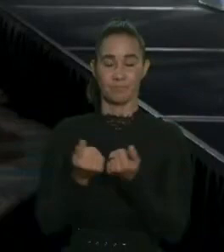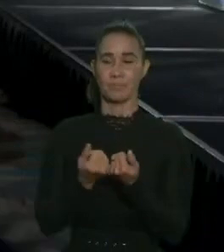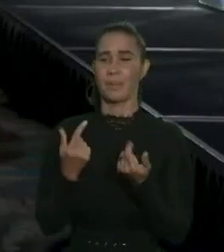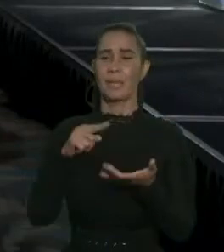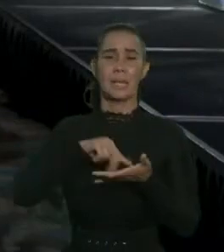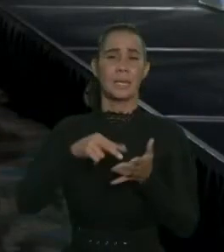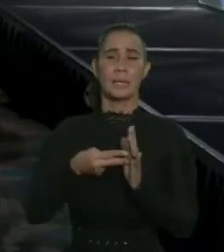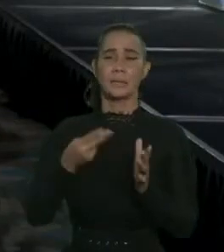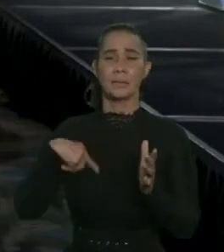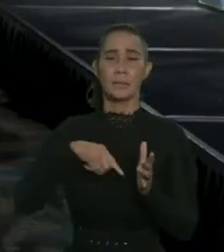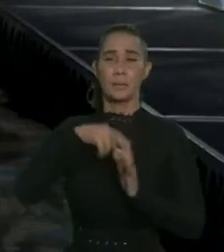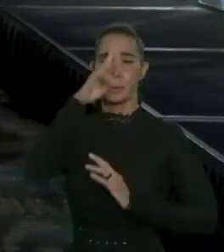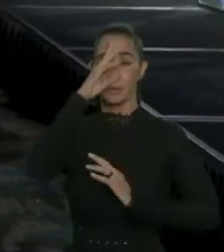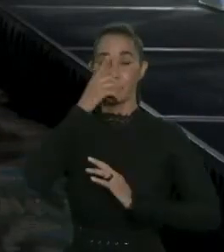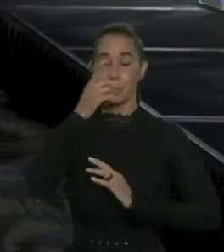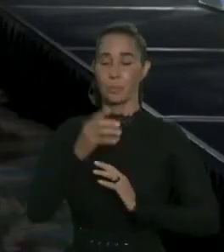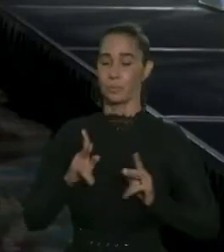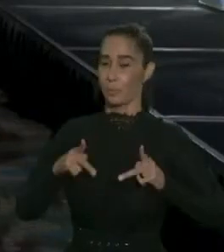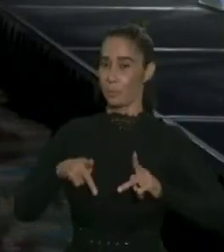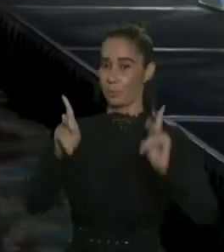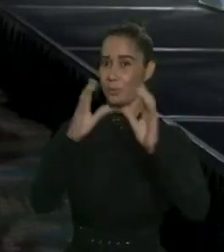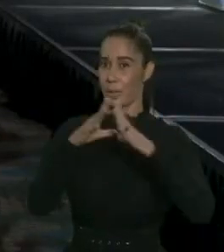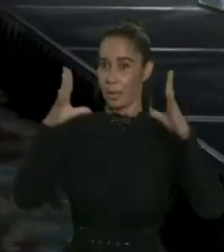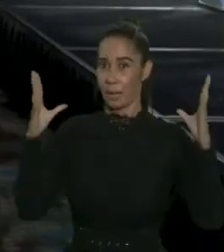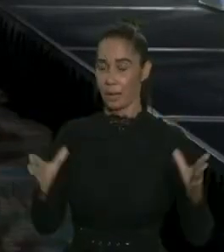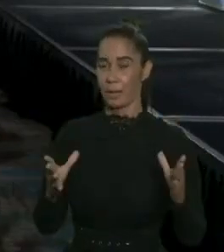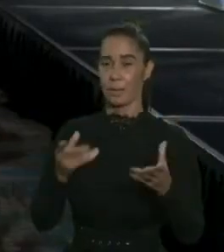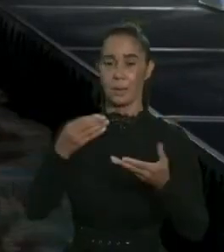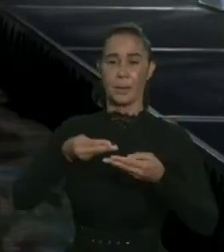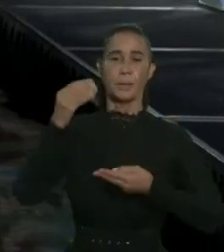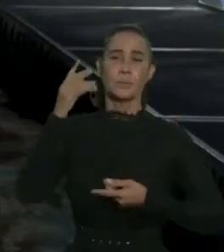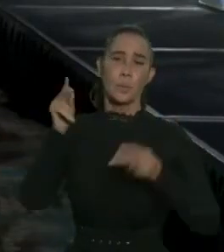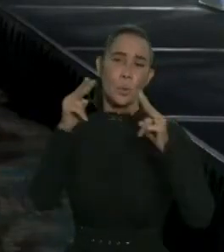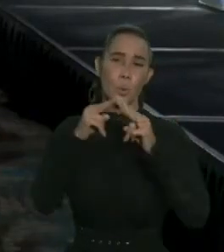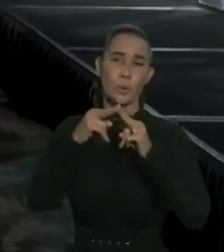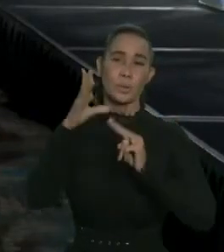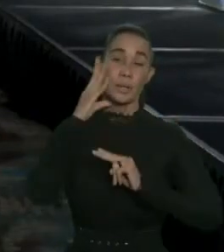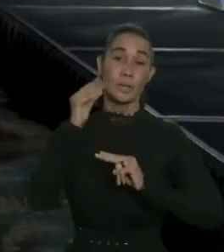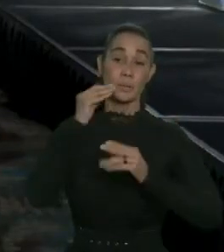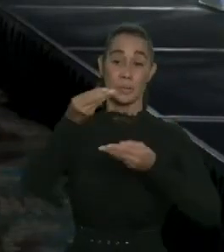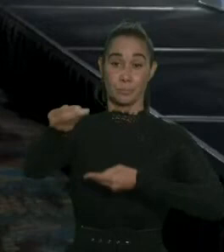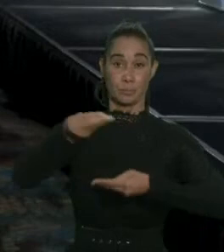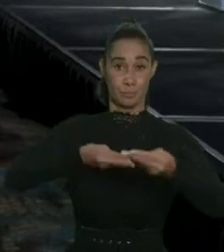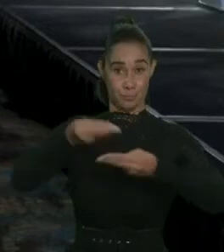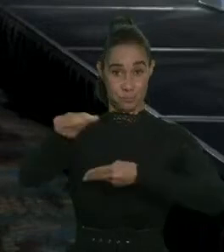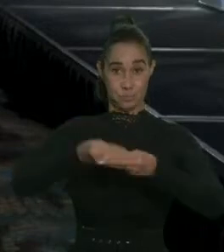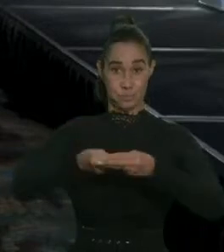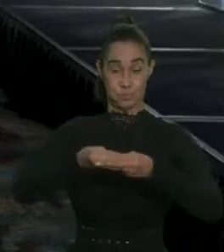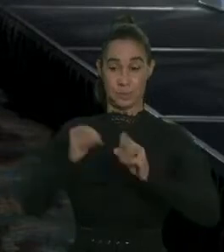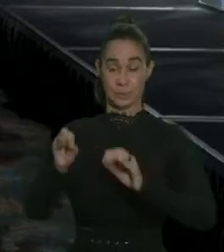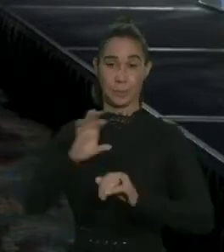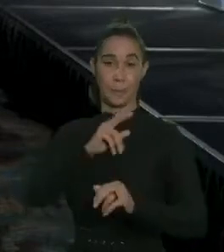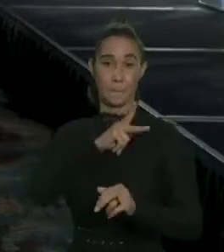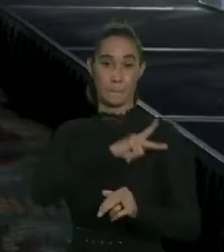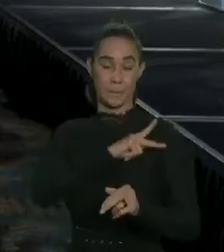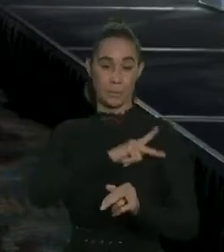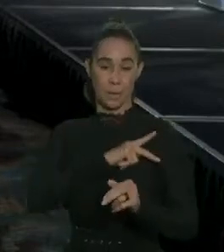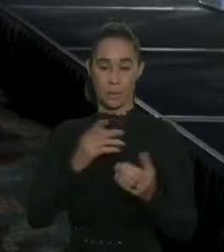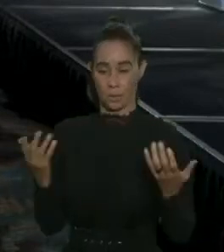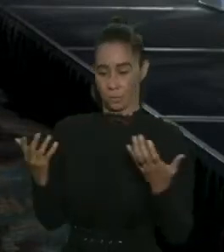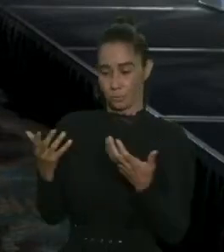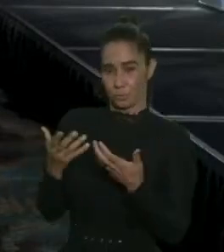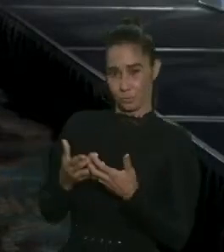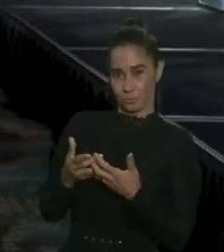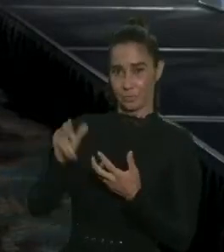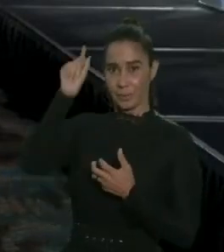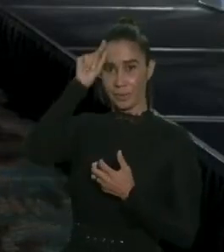para nosotros una gran oportunidad para conocer las experiencias e ideas del sector privado y conjugalas con las fórmulas que desde el